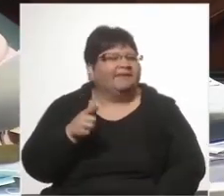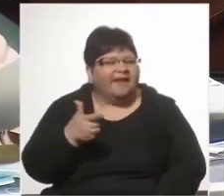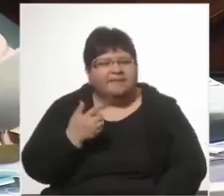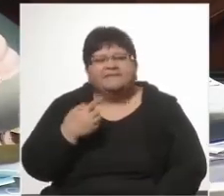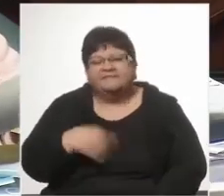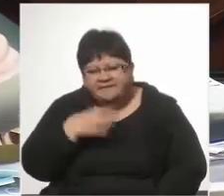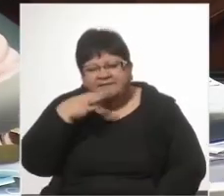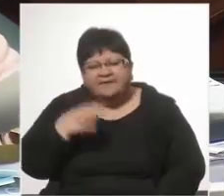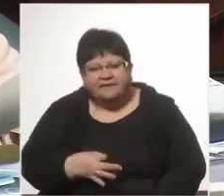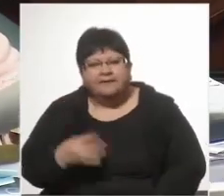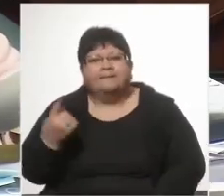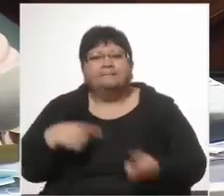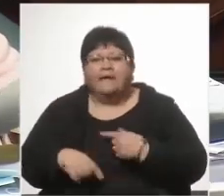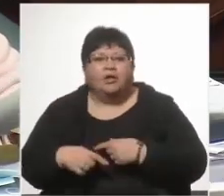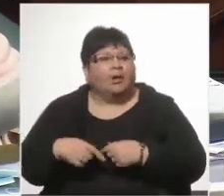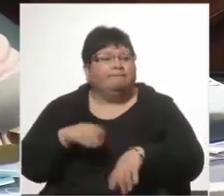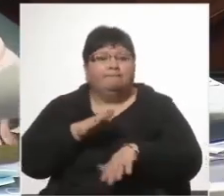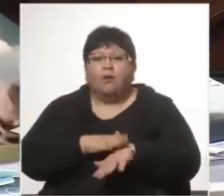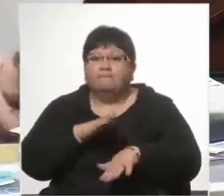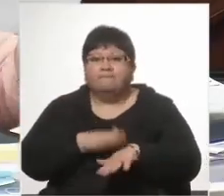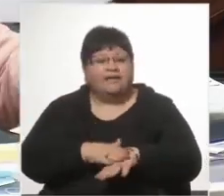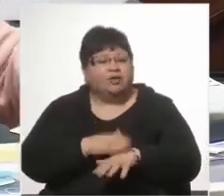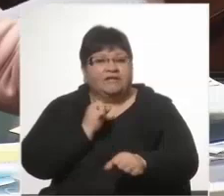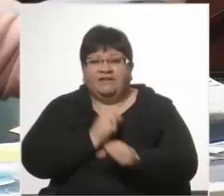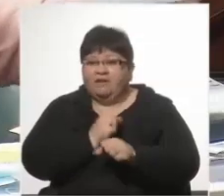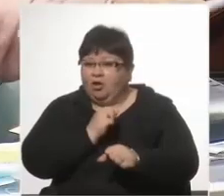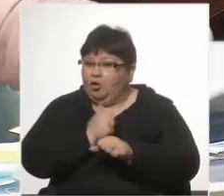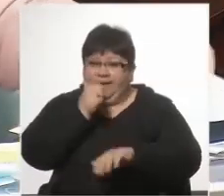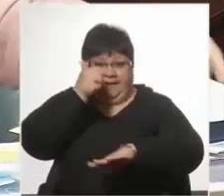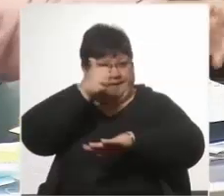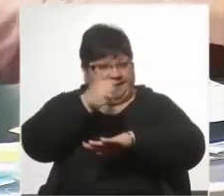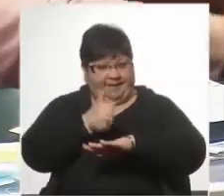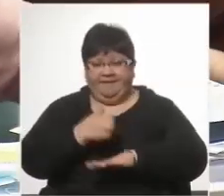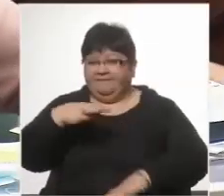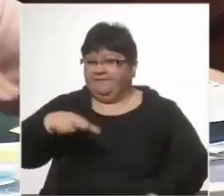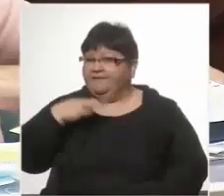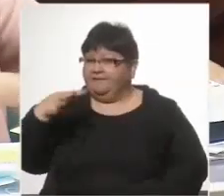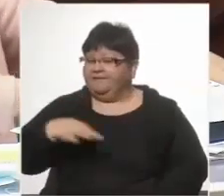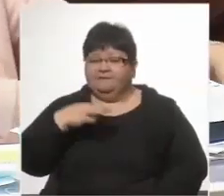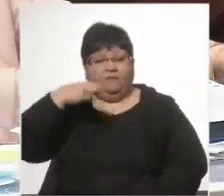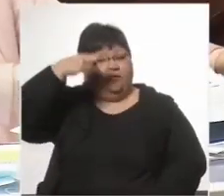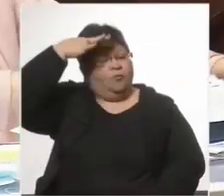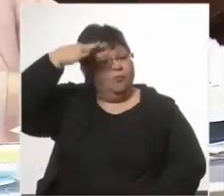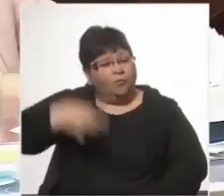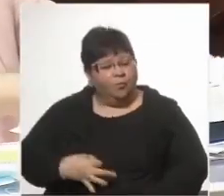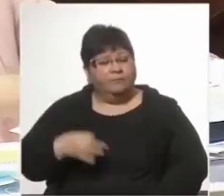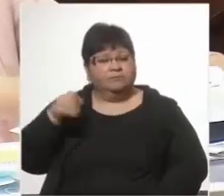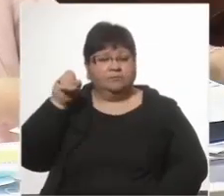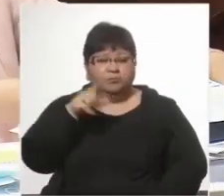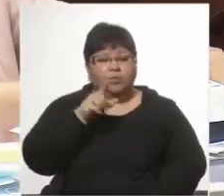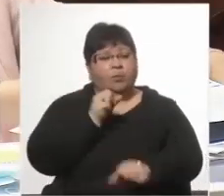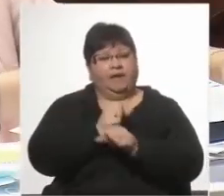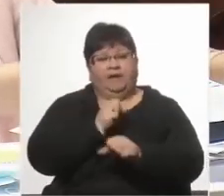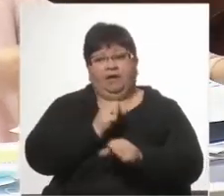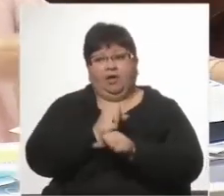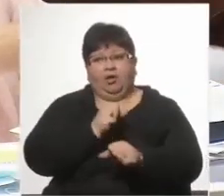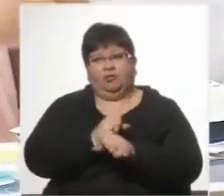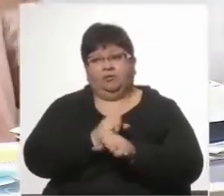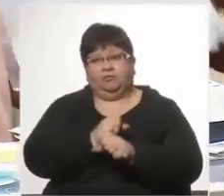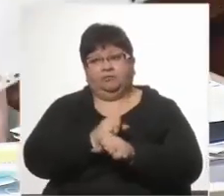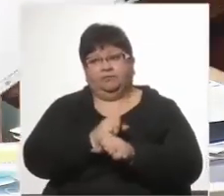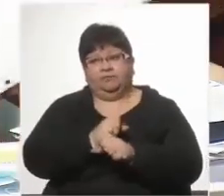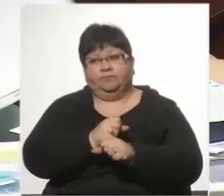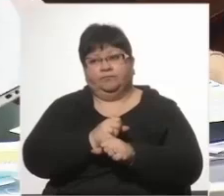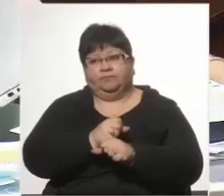estuvo cumplió correctamente su función. Y voy a mostrar, antes de entrar al fondo del